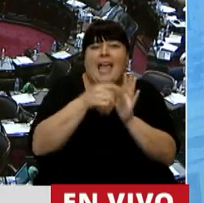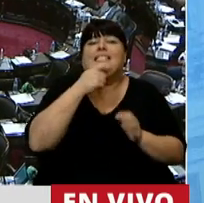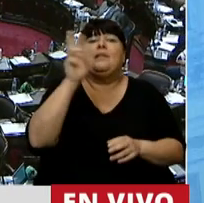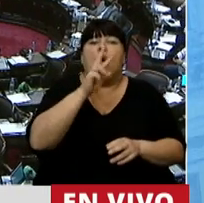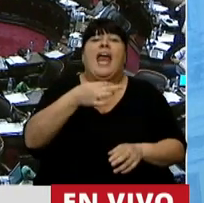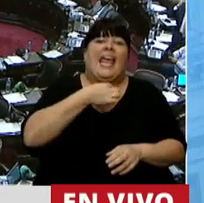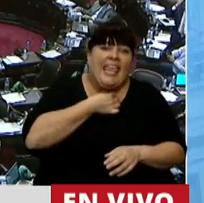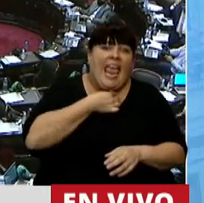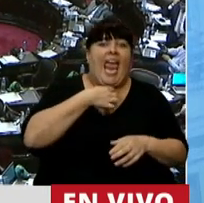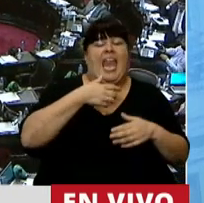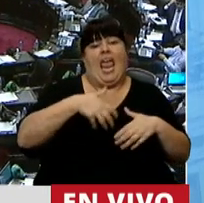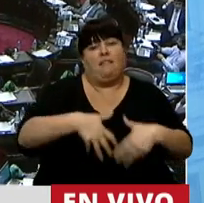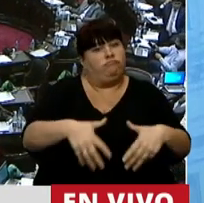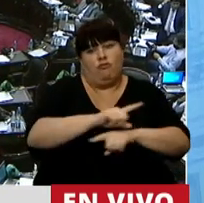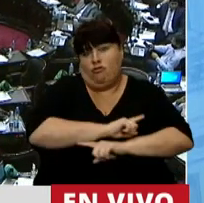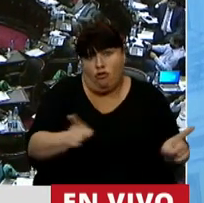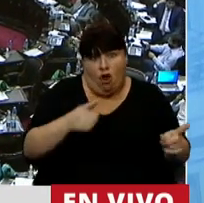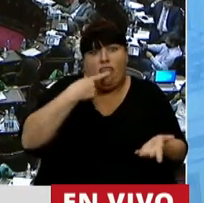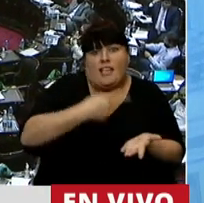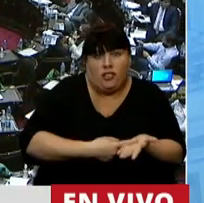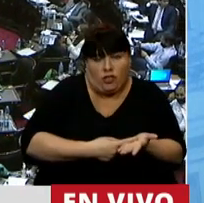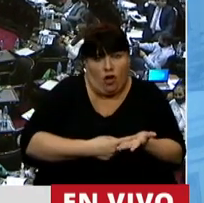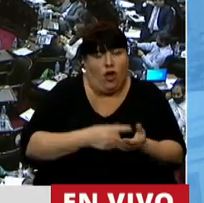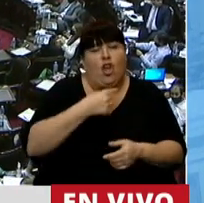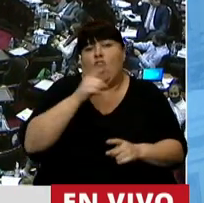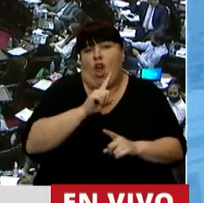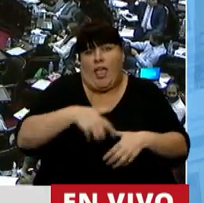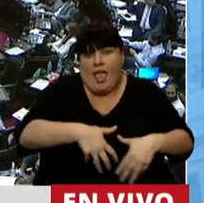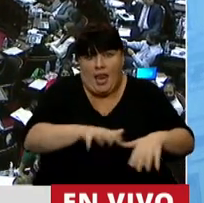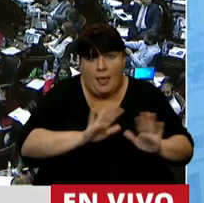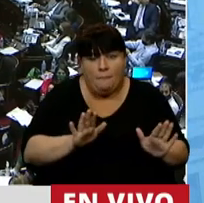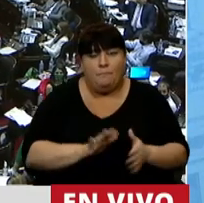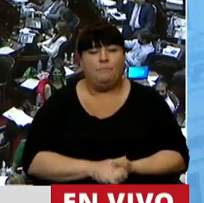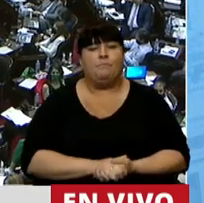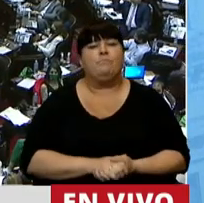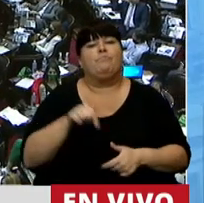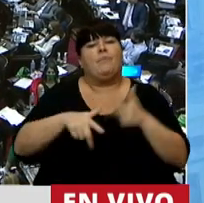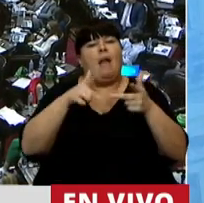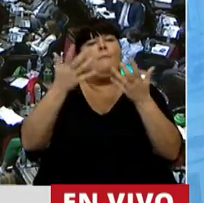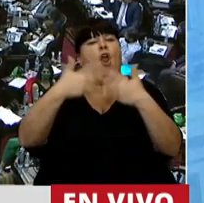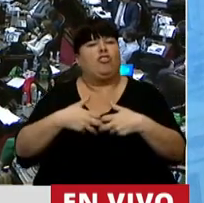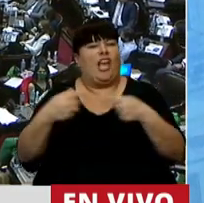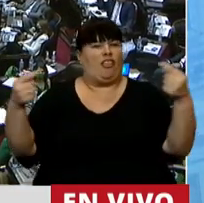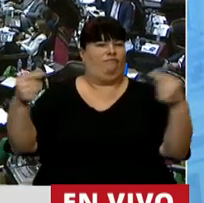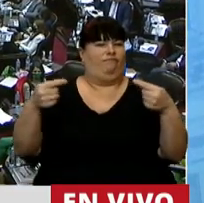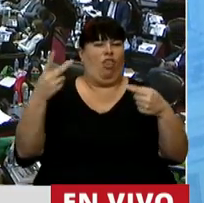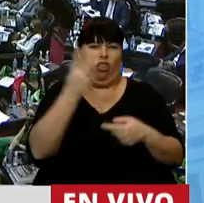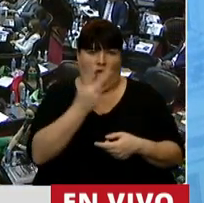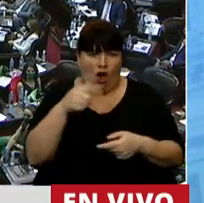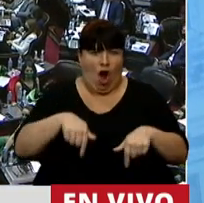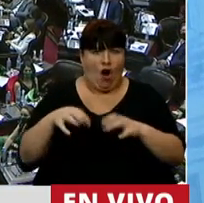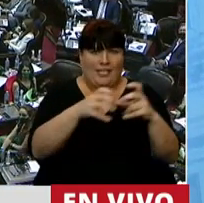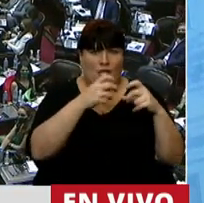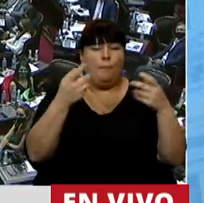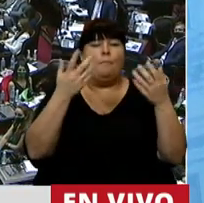mujer si quiere interrumpir su embarazo, que no quiere llevar adelante. Se habló de proyectos contradictorios, que estamos